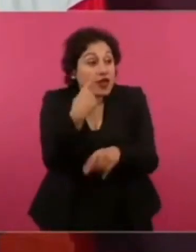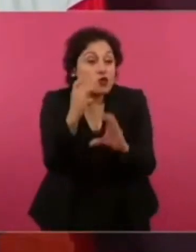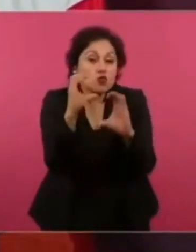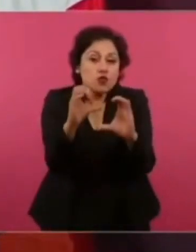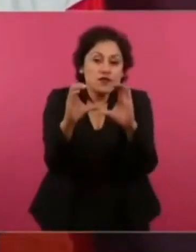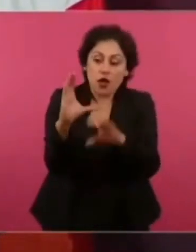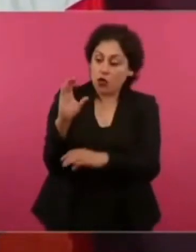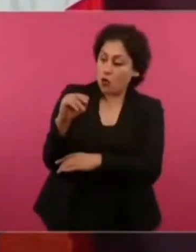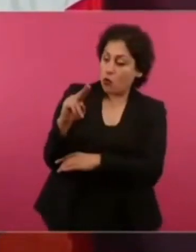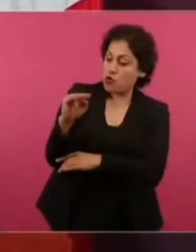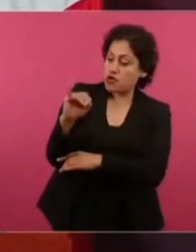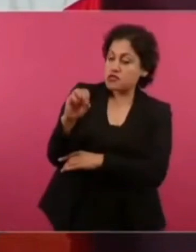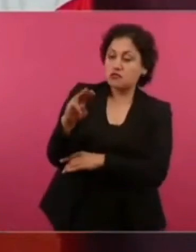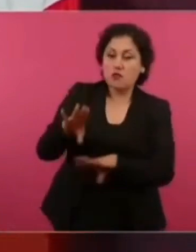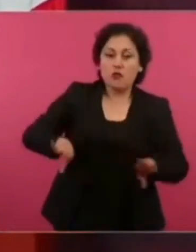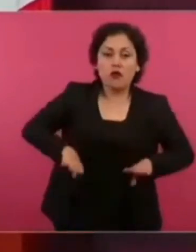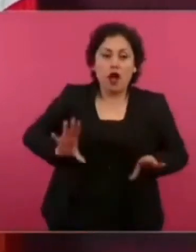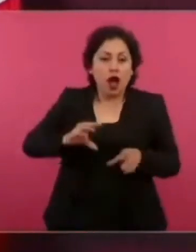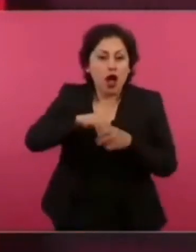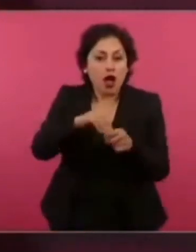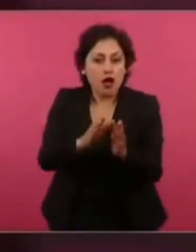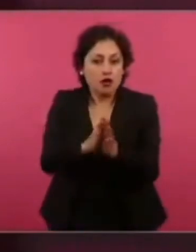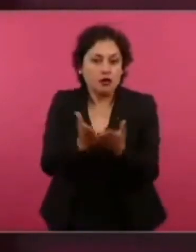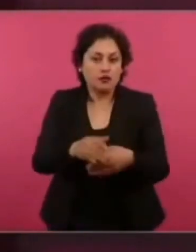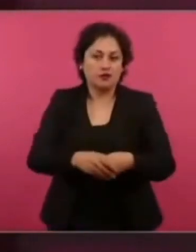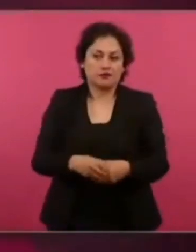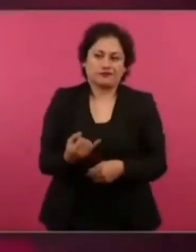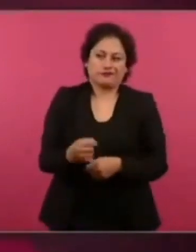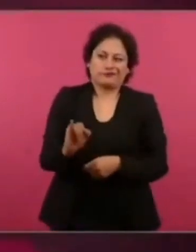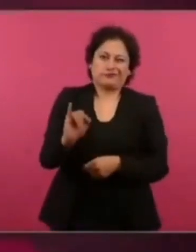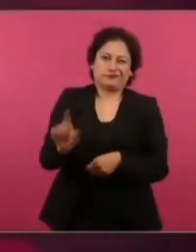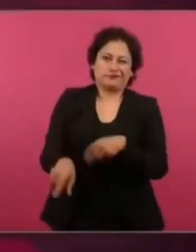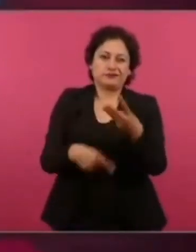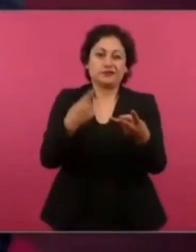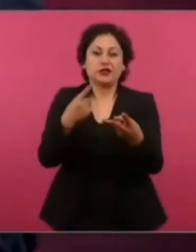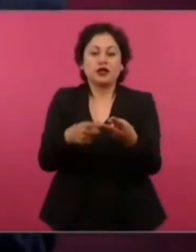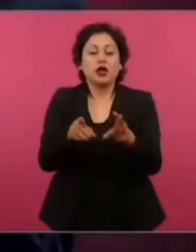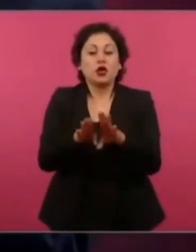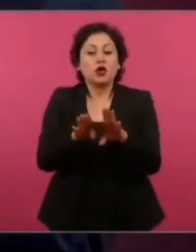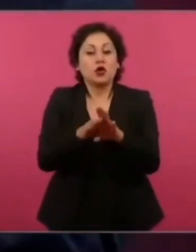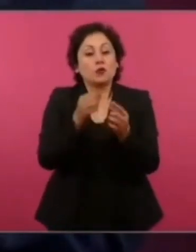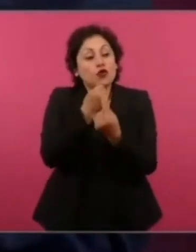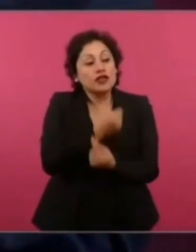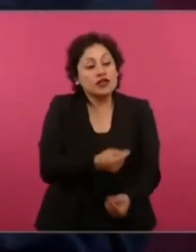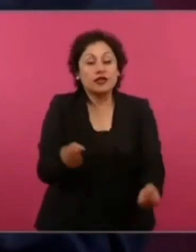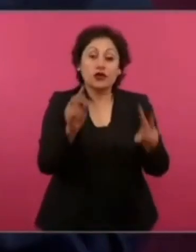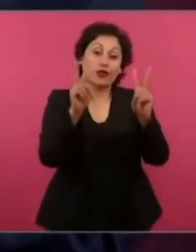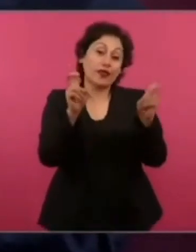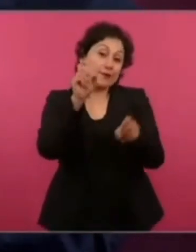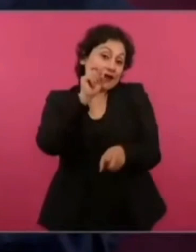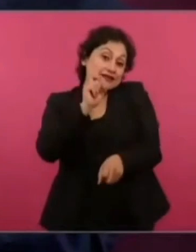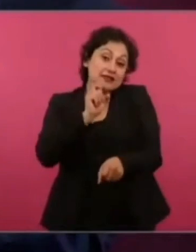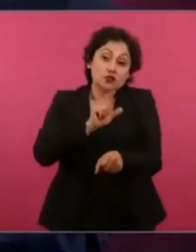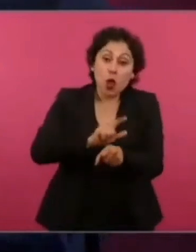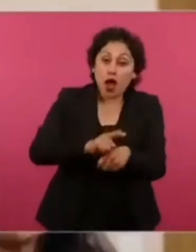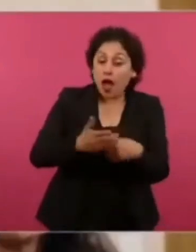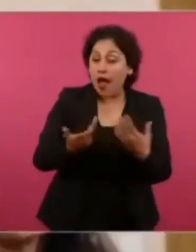no es que se les esté enseñando a los niños cuestiones sexuales